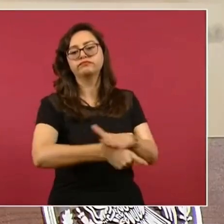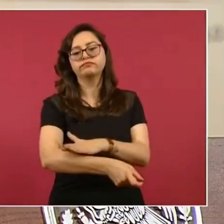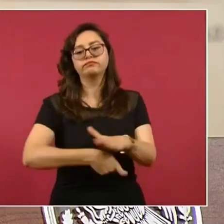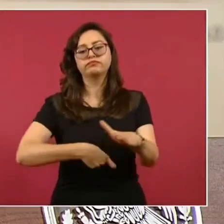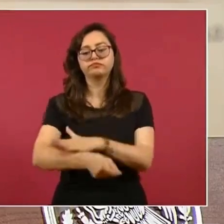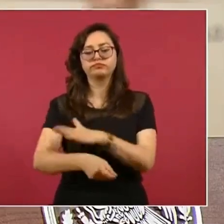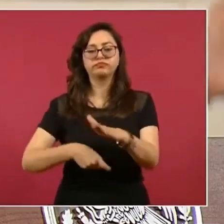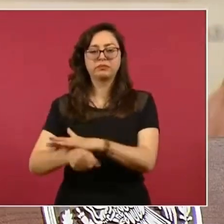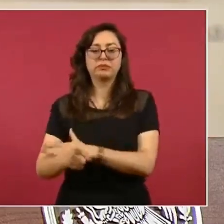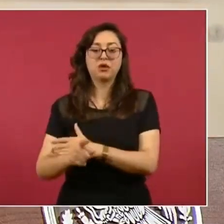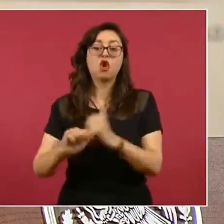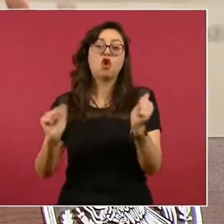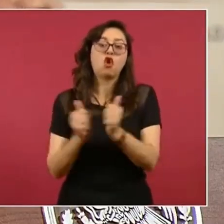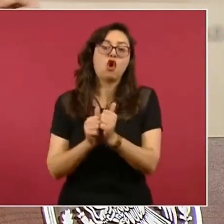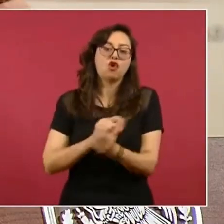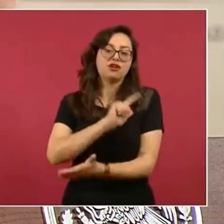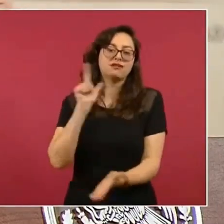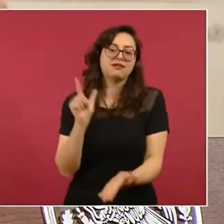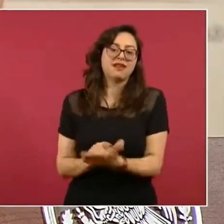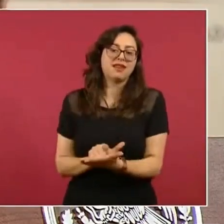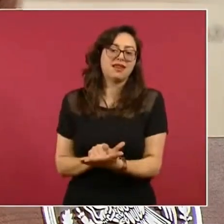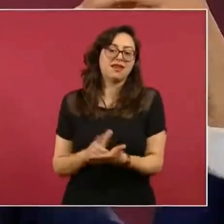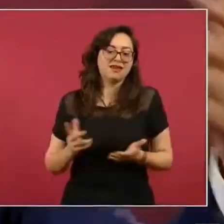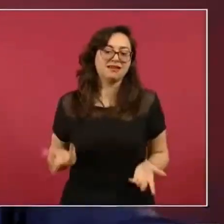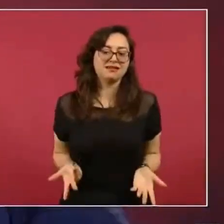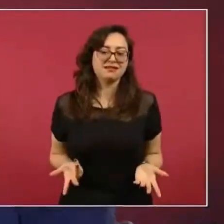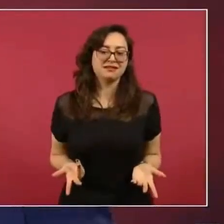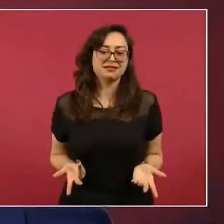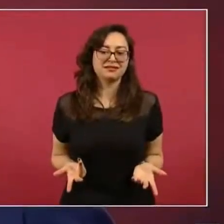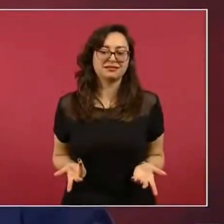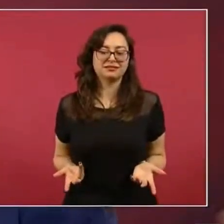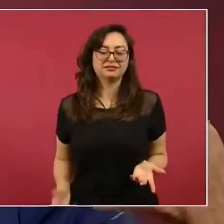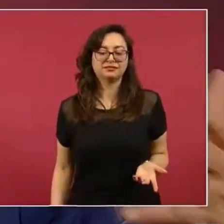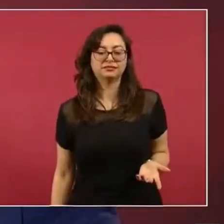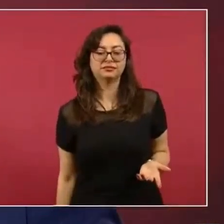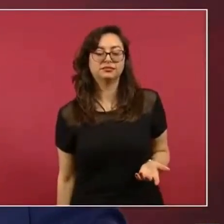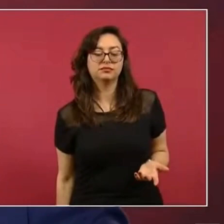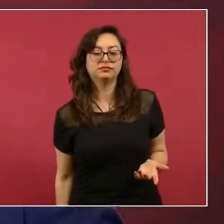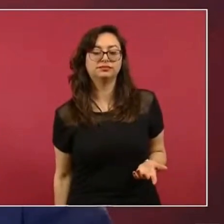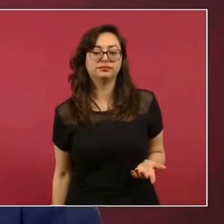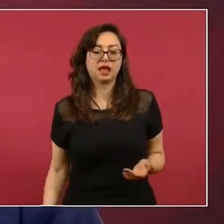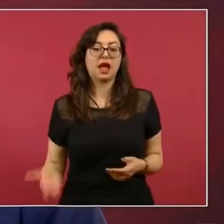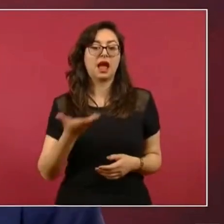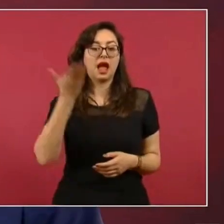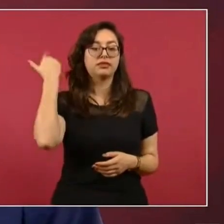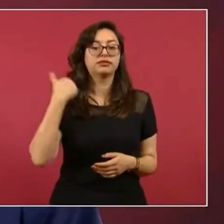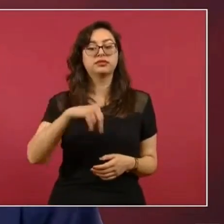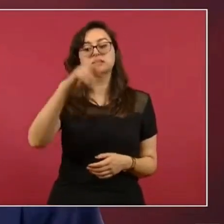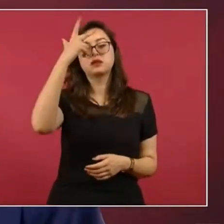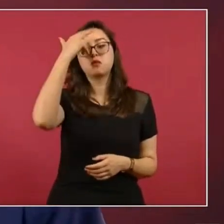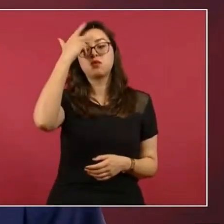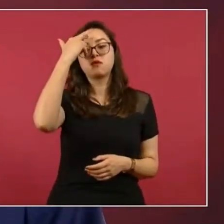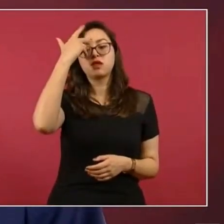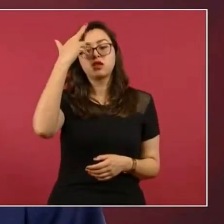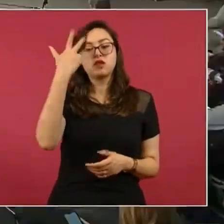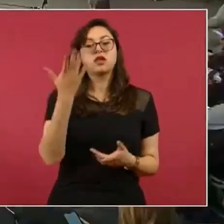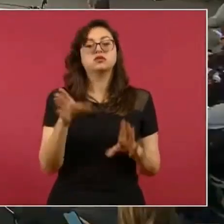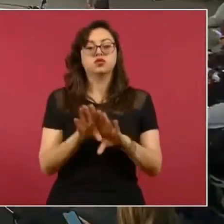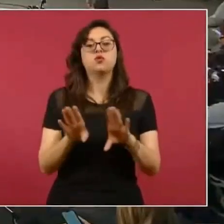Si había oposición. Había que repartir maíz.